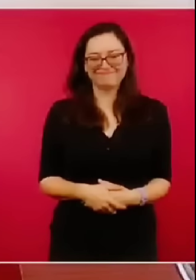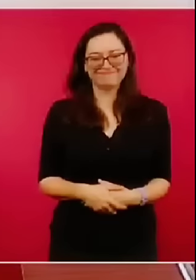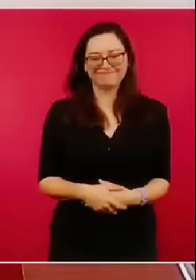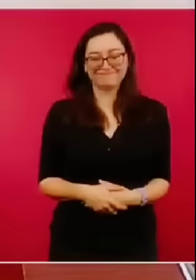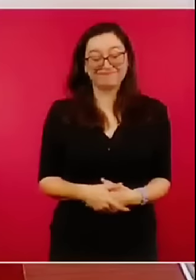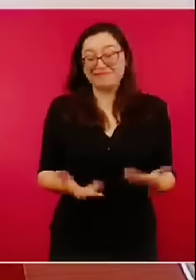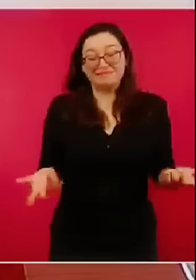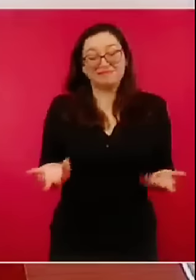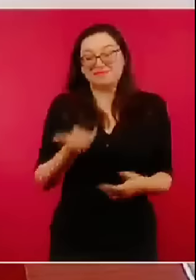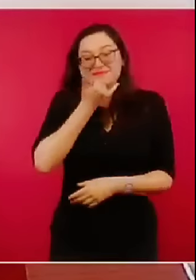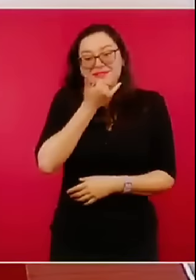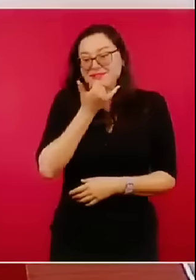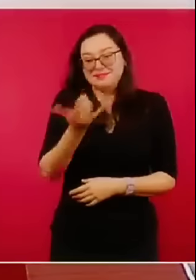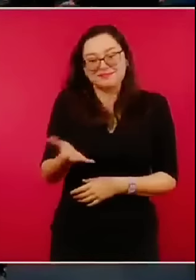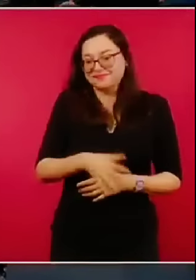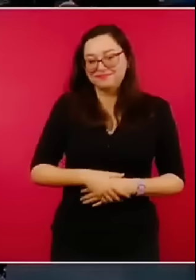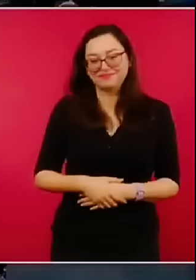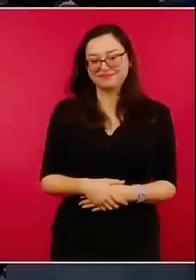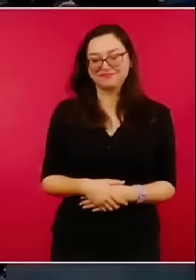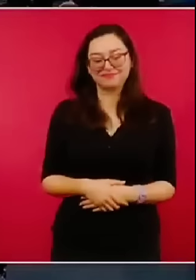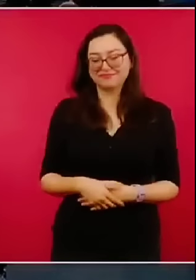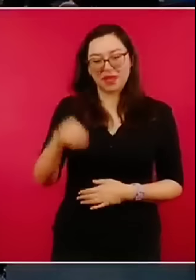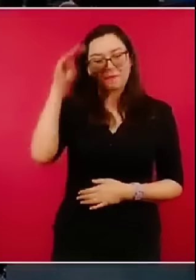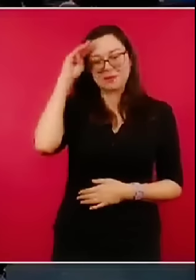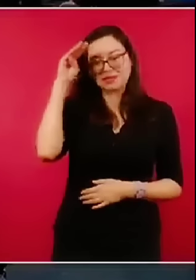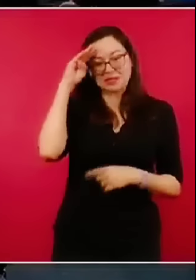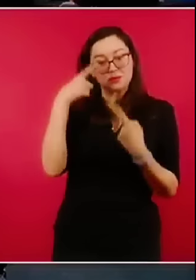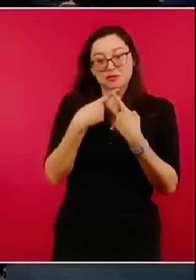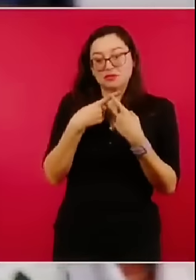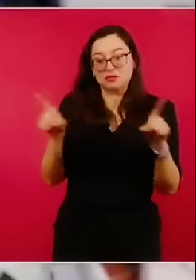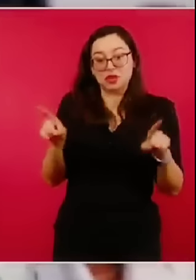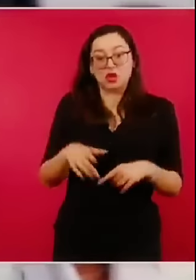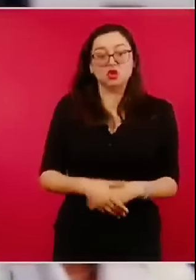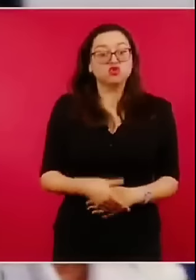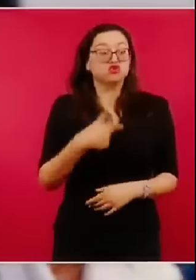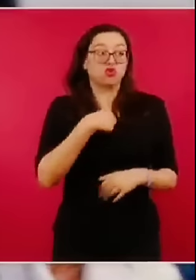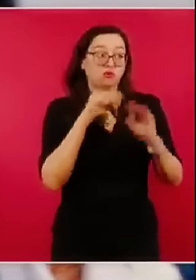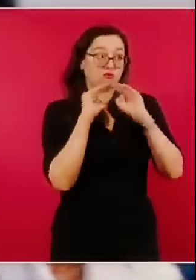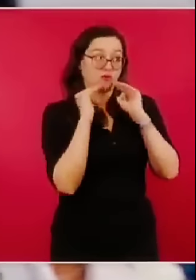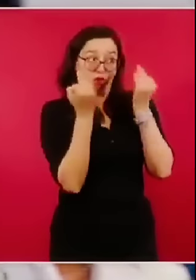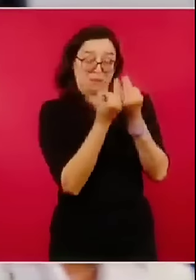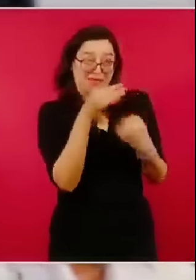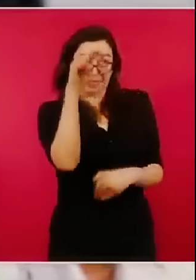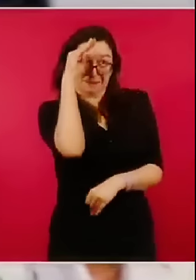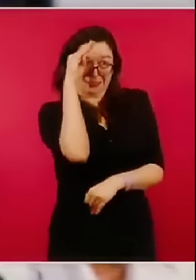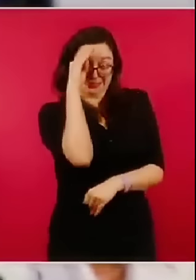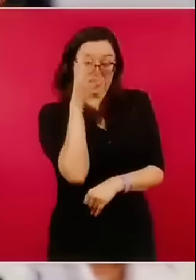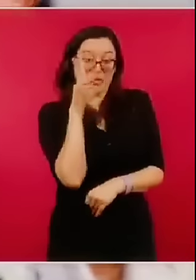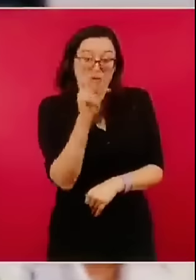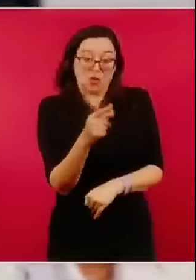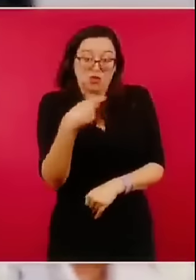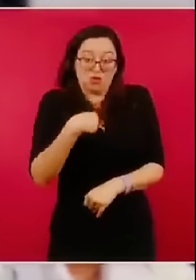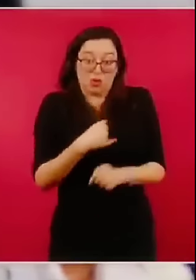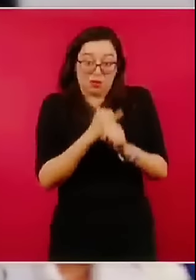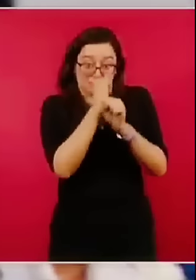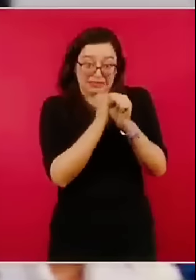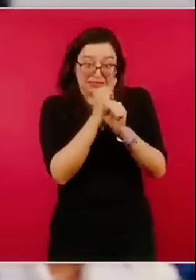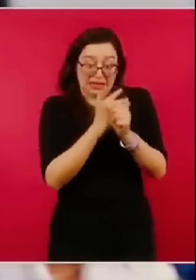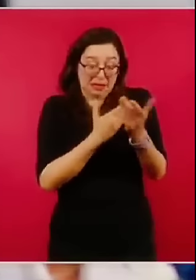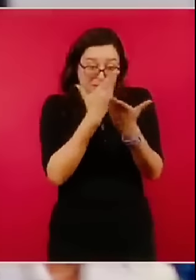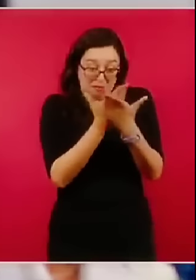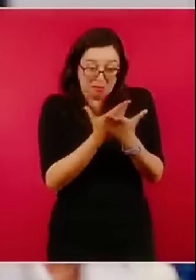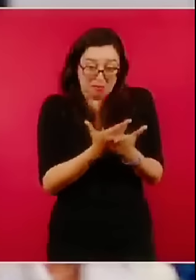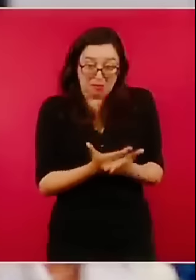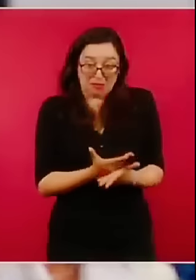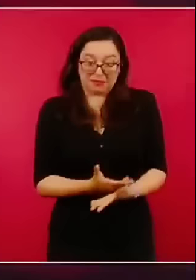no pensamos igual. Bueno, yo no le estoy hablando de formas de pensamiento, le estoy hablando de los datos que recabamos aquí y con sus